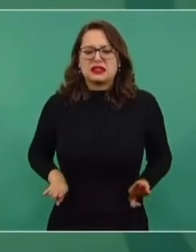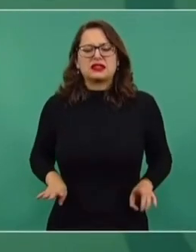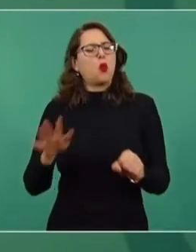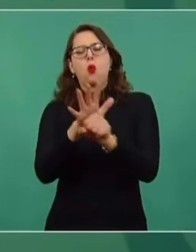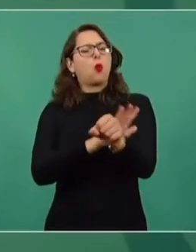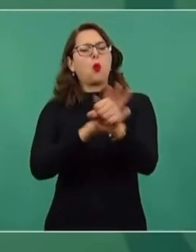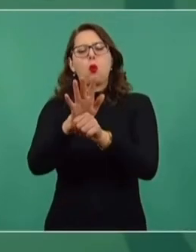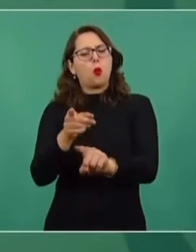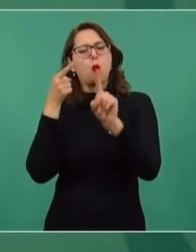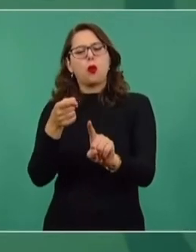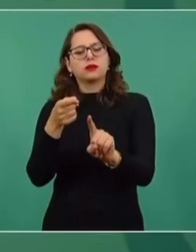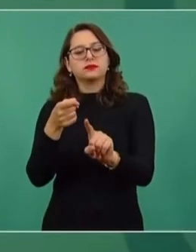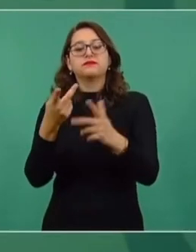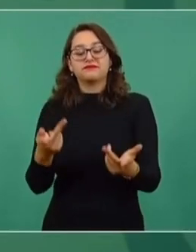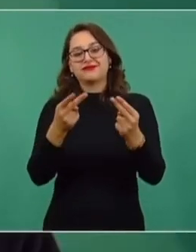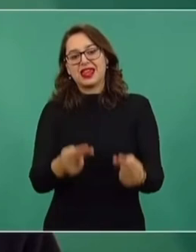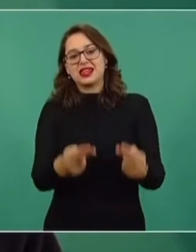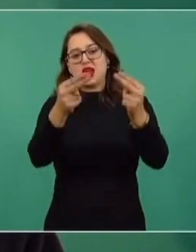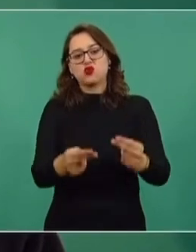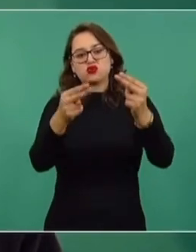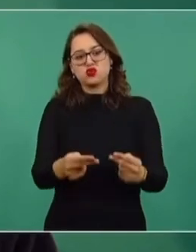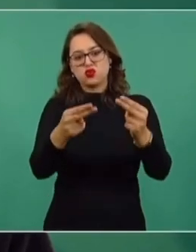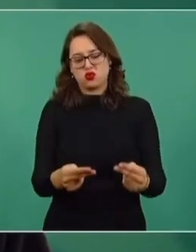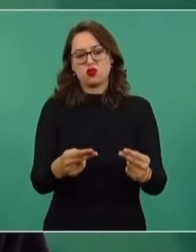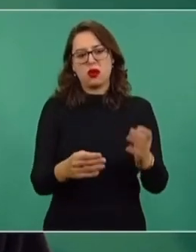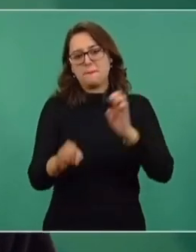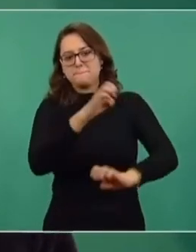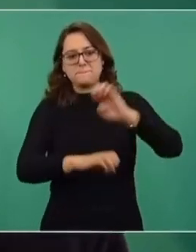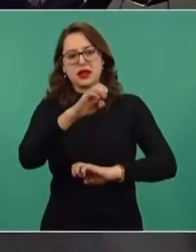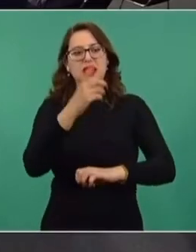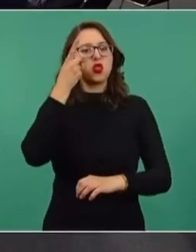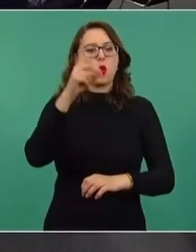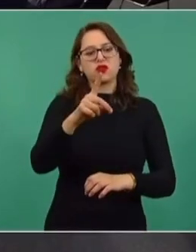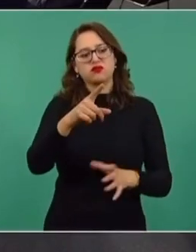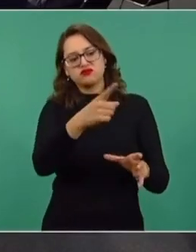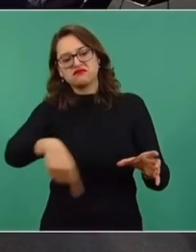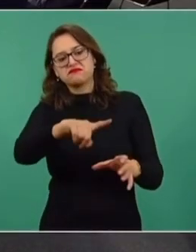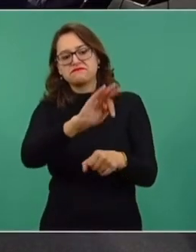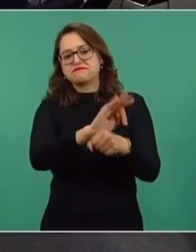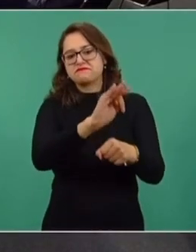a los llamados hombres de negocios que no son más